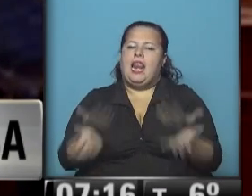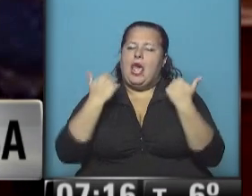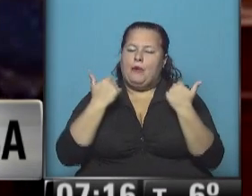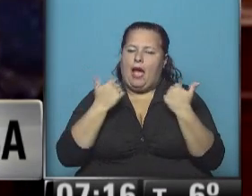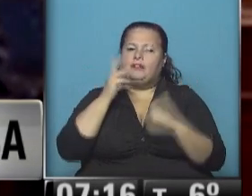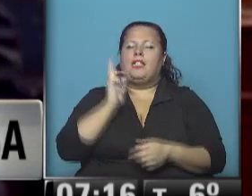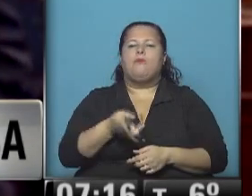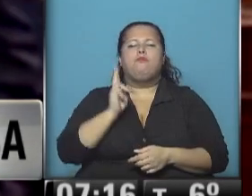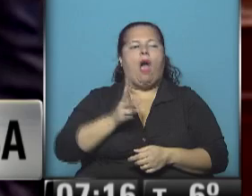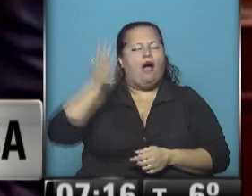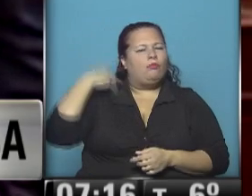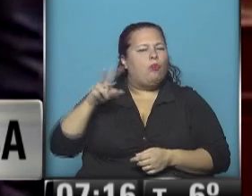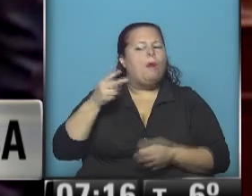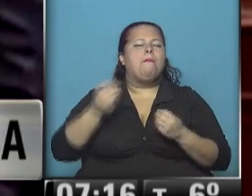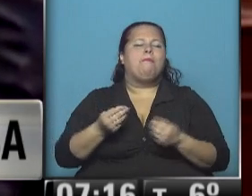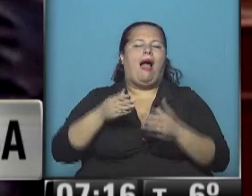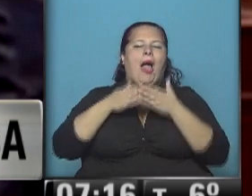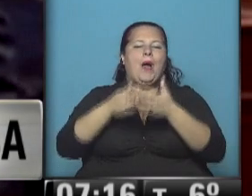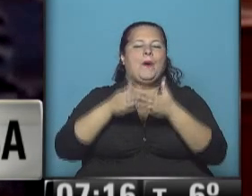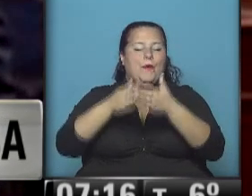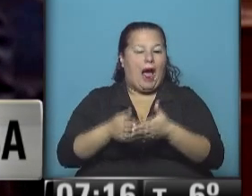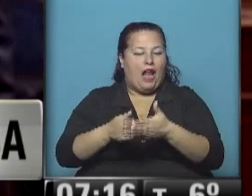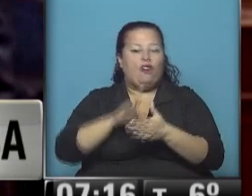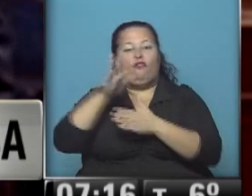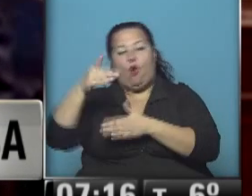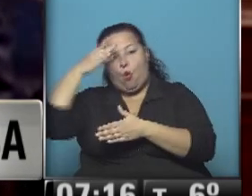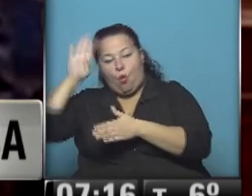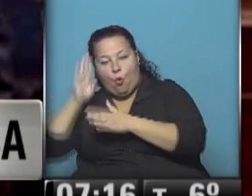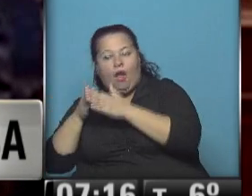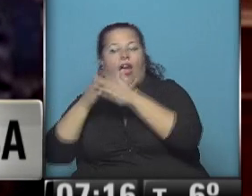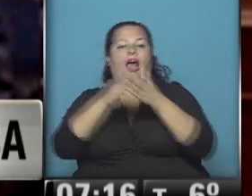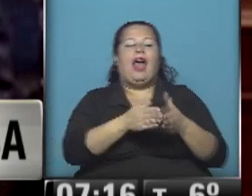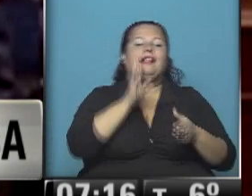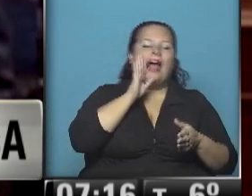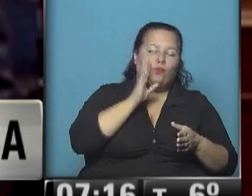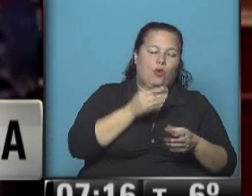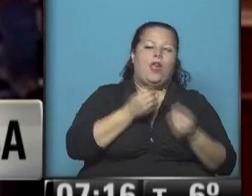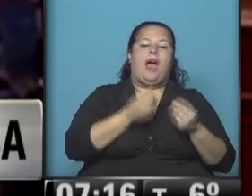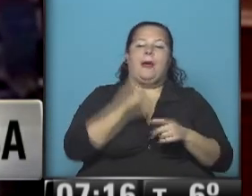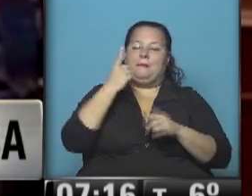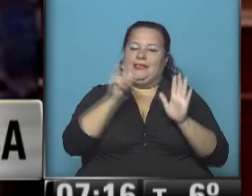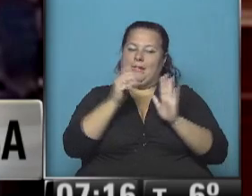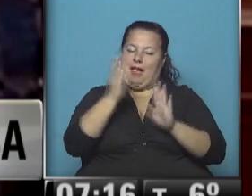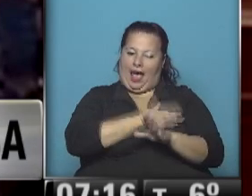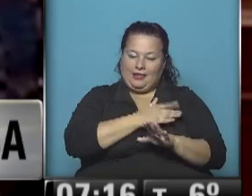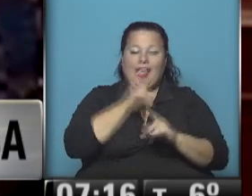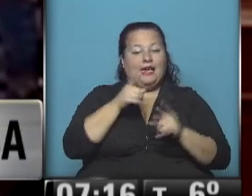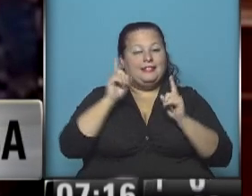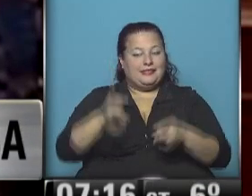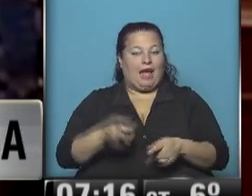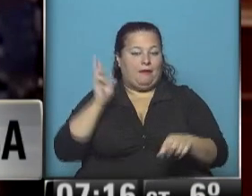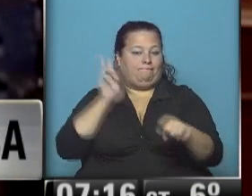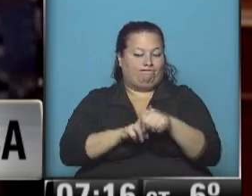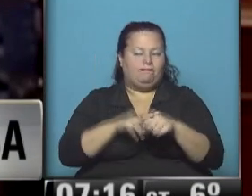la prohibición para que cualquier embarcación que haya ido Cuba llegue a Estados Unidos antes de los seis meses. Eso es parte también del